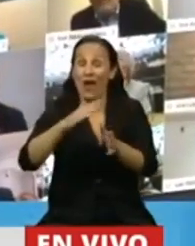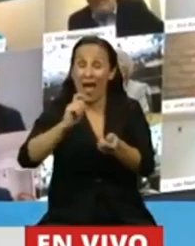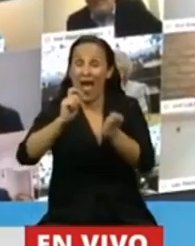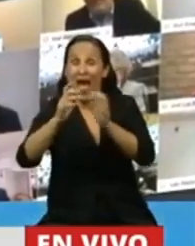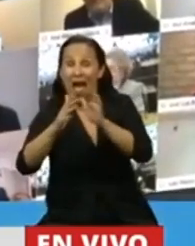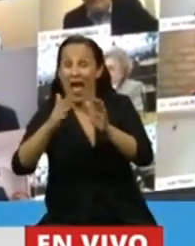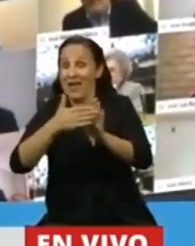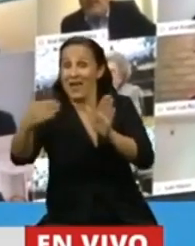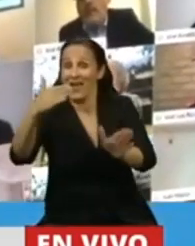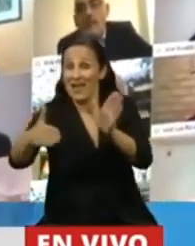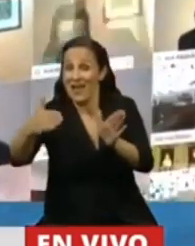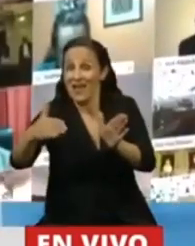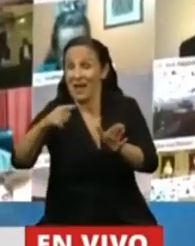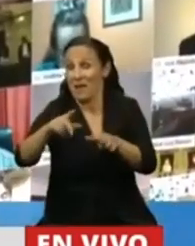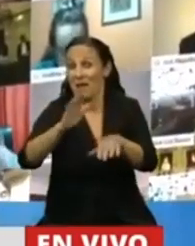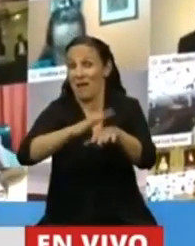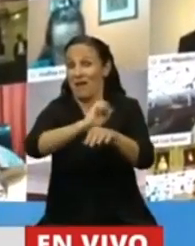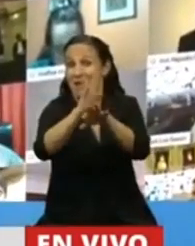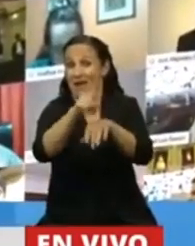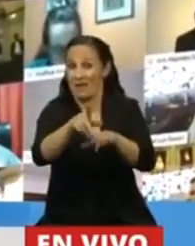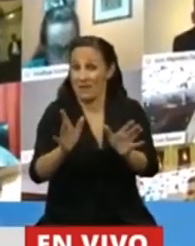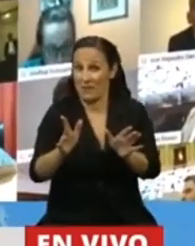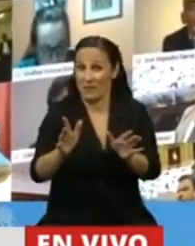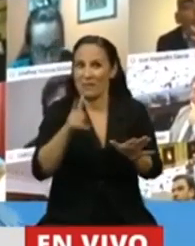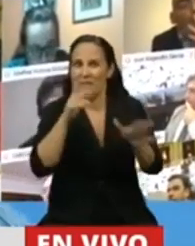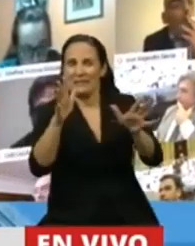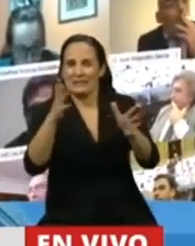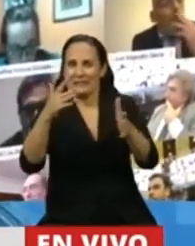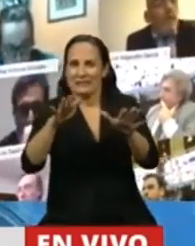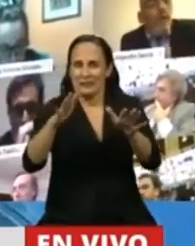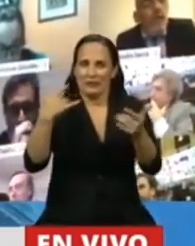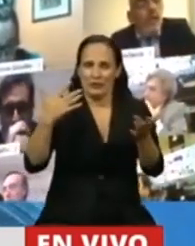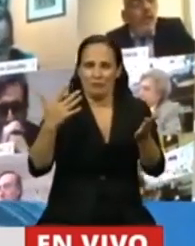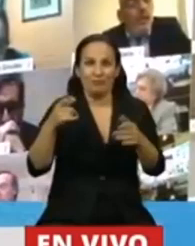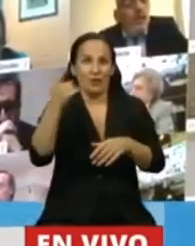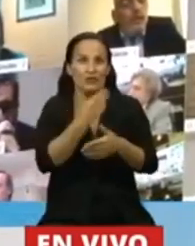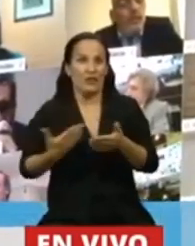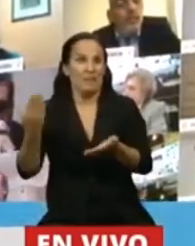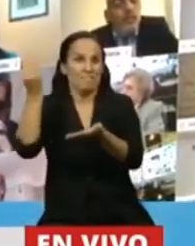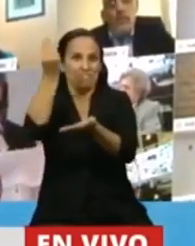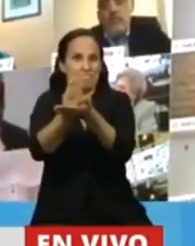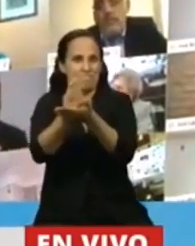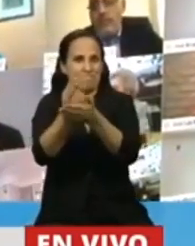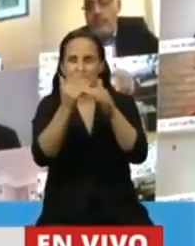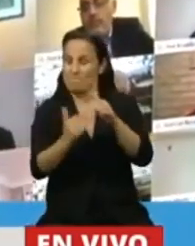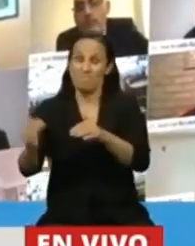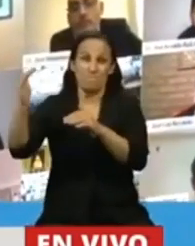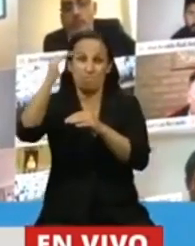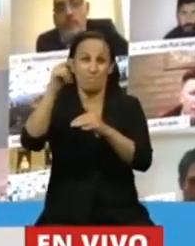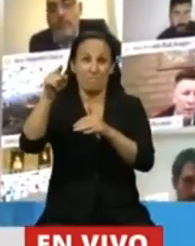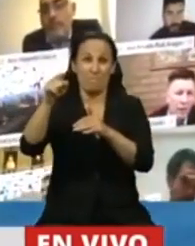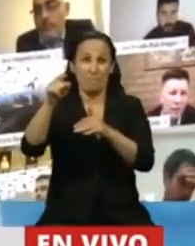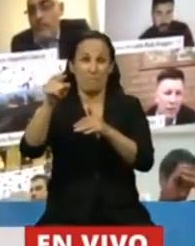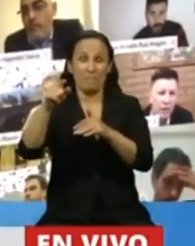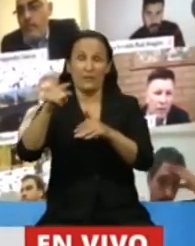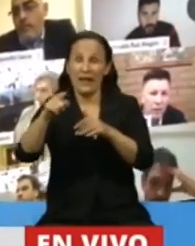pero parecida globalmente. Entonces, el que está arriba, el que se pone dos pasos más arriba, el que no baja